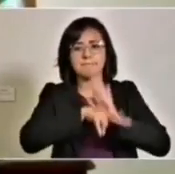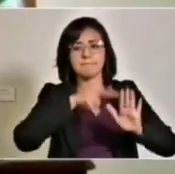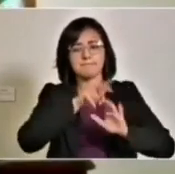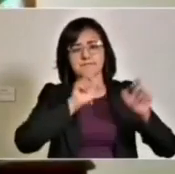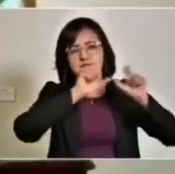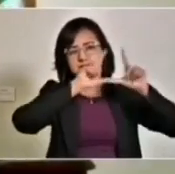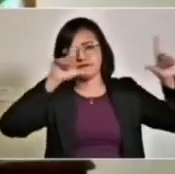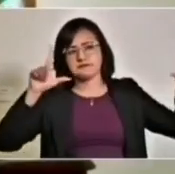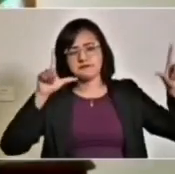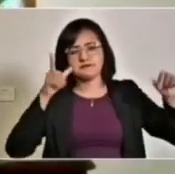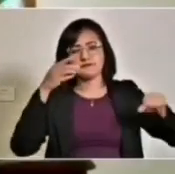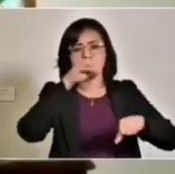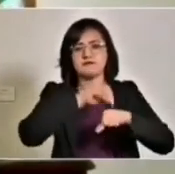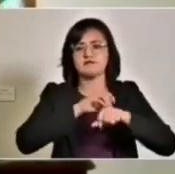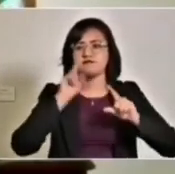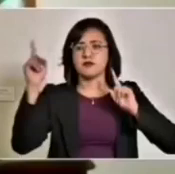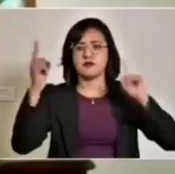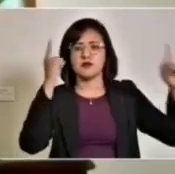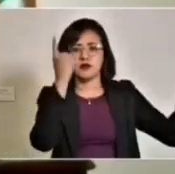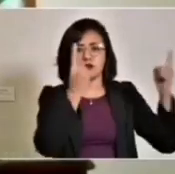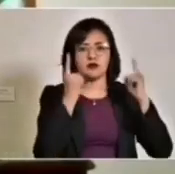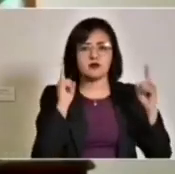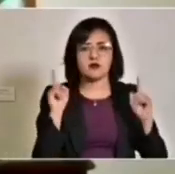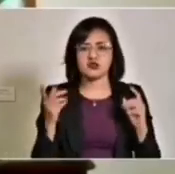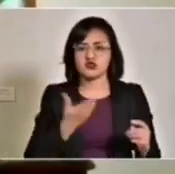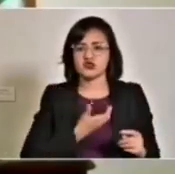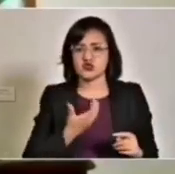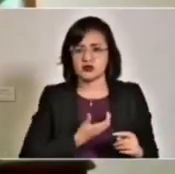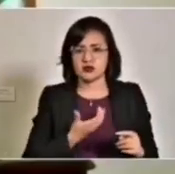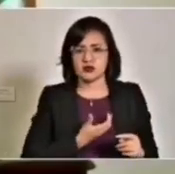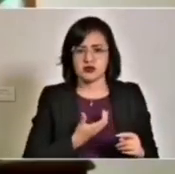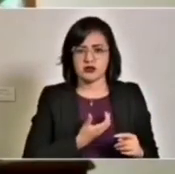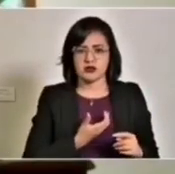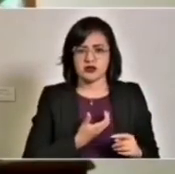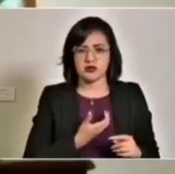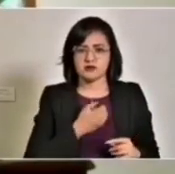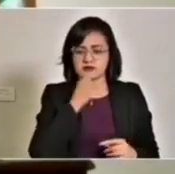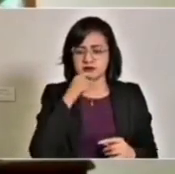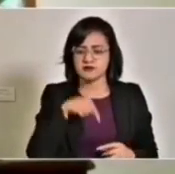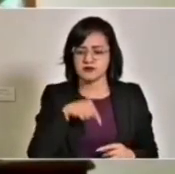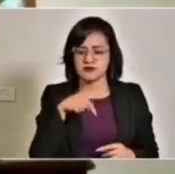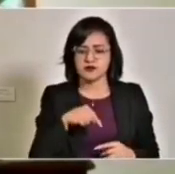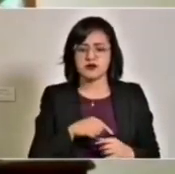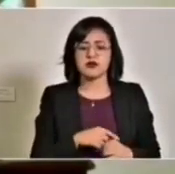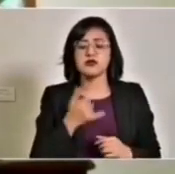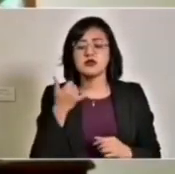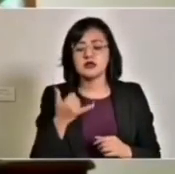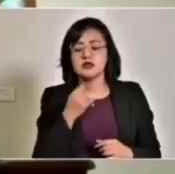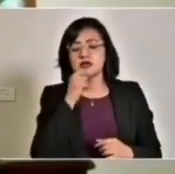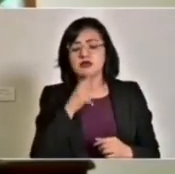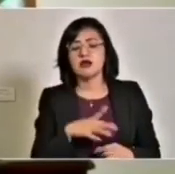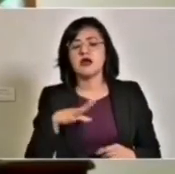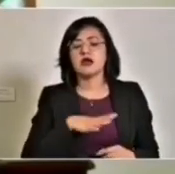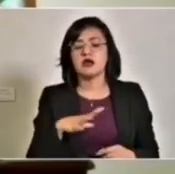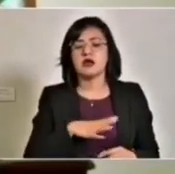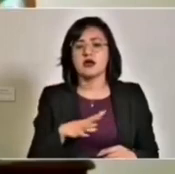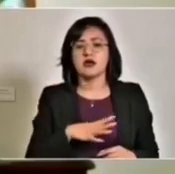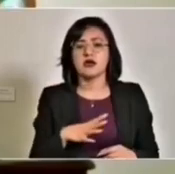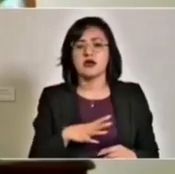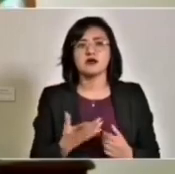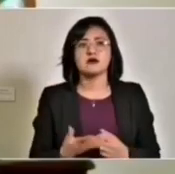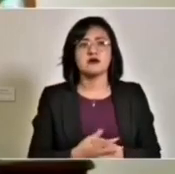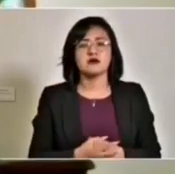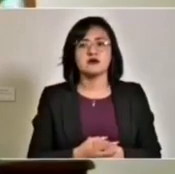colocadas en distintos puntos del Zócalo de nuestra capital, y habrá un